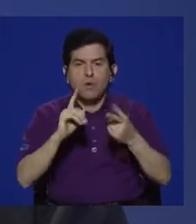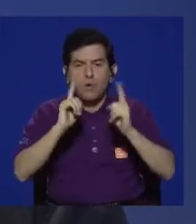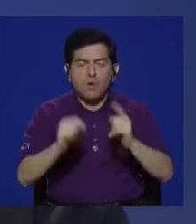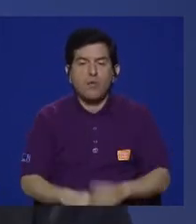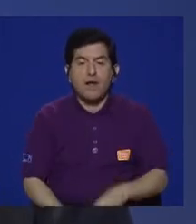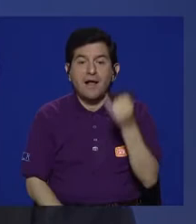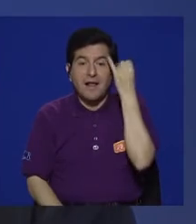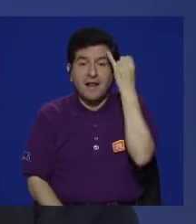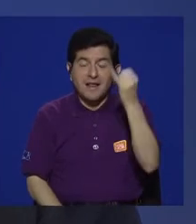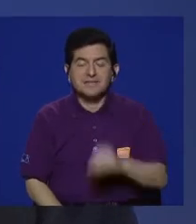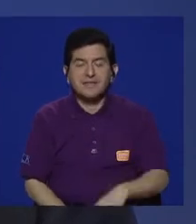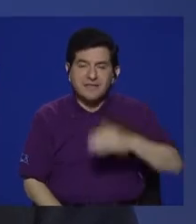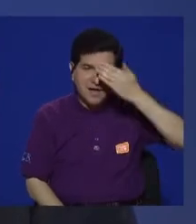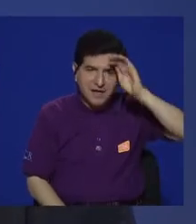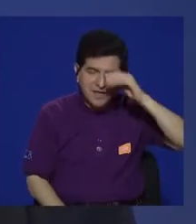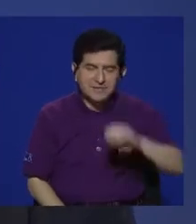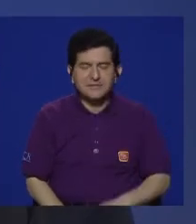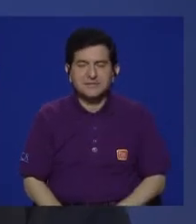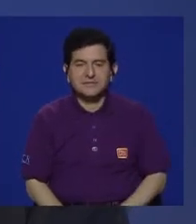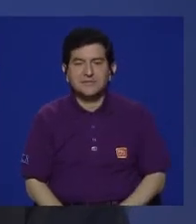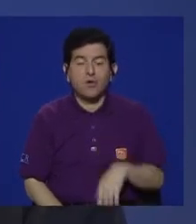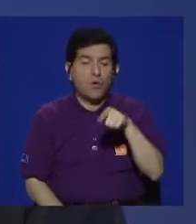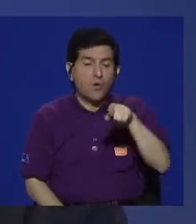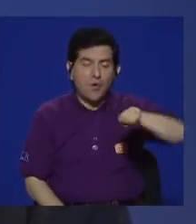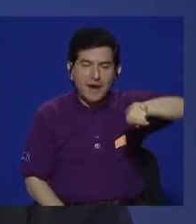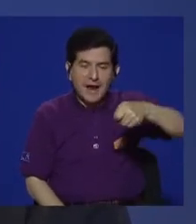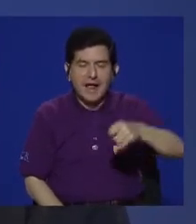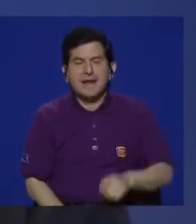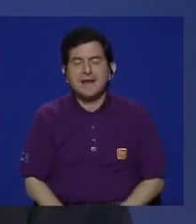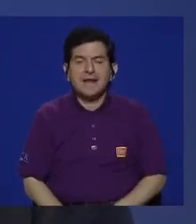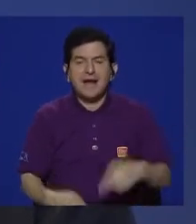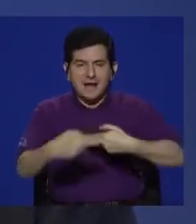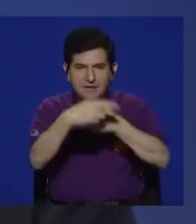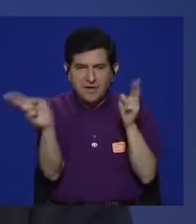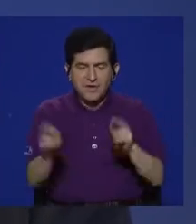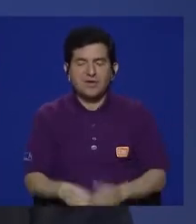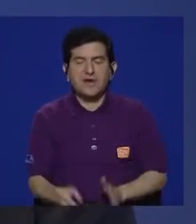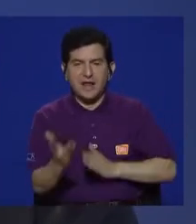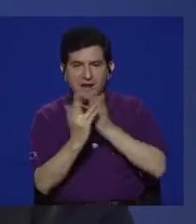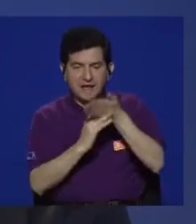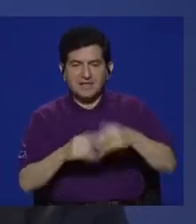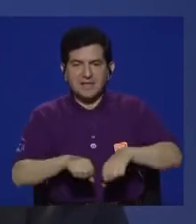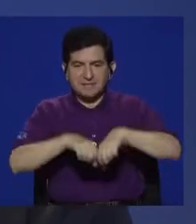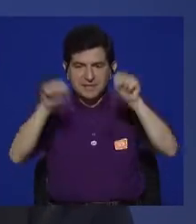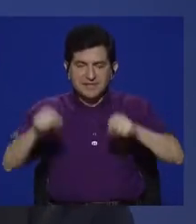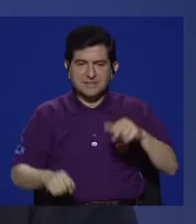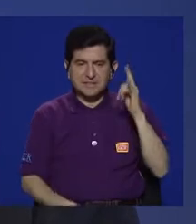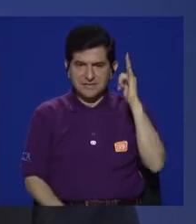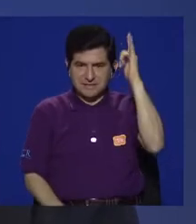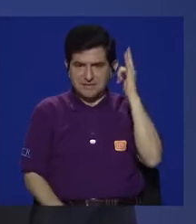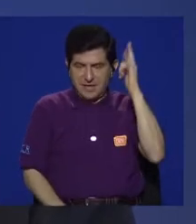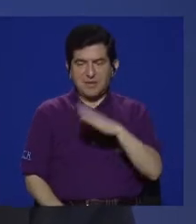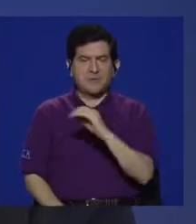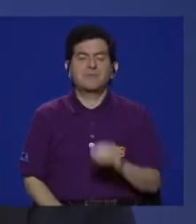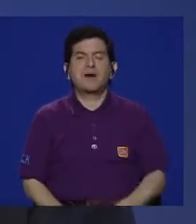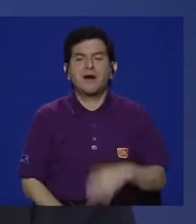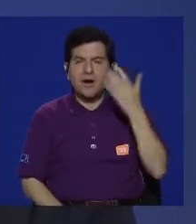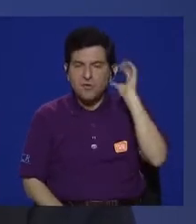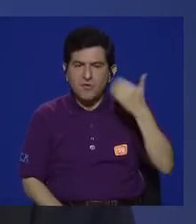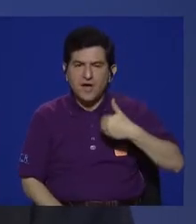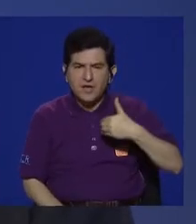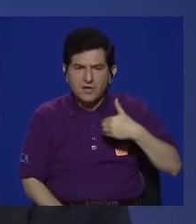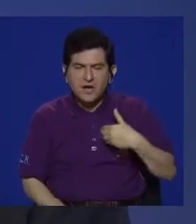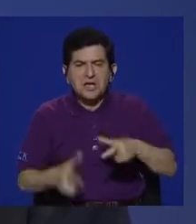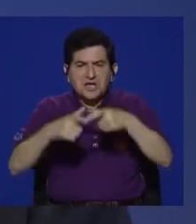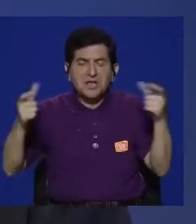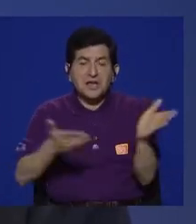comunidades eran las iniciativas de Facebook, los canales regionales que a veces usan una cablera para transmitir, las pocas